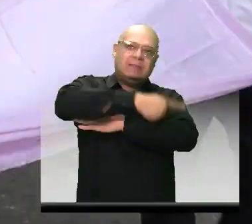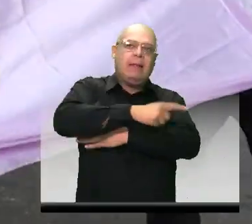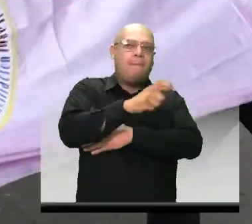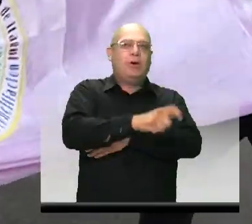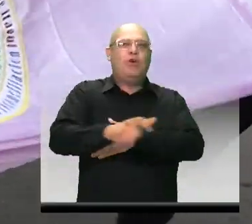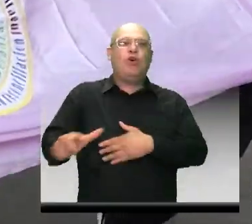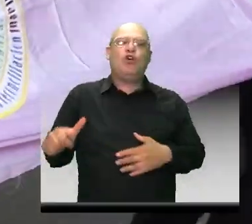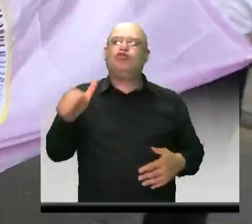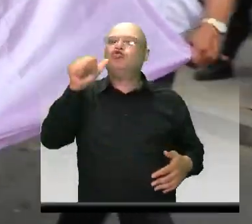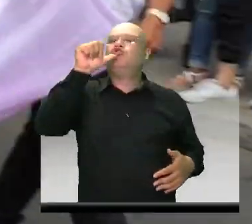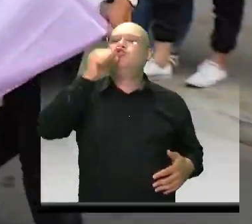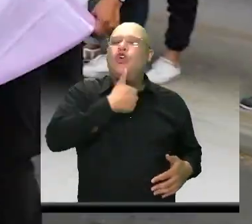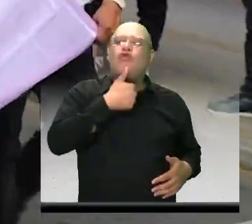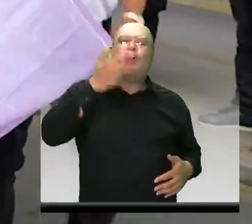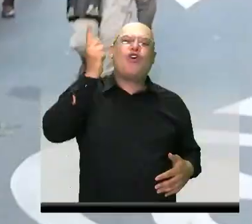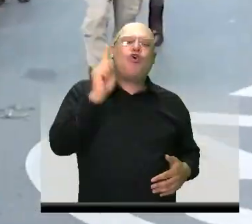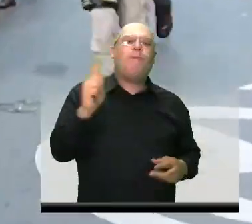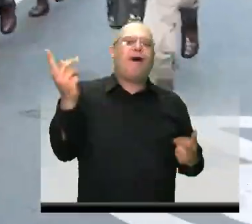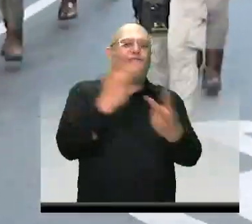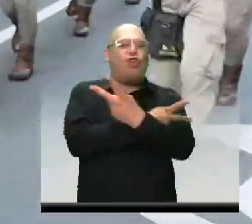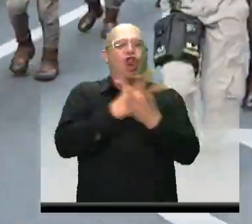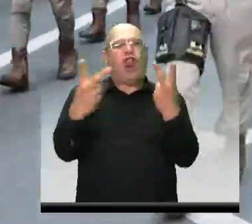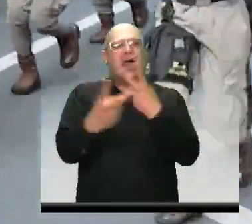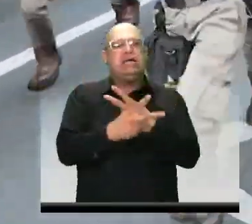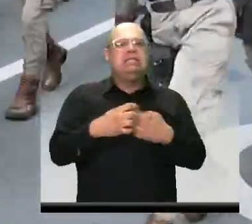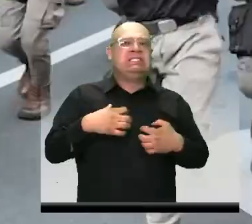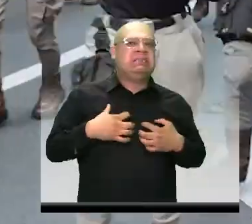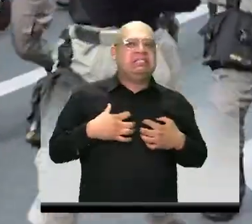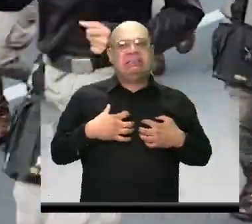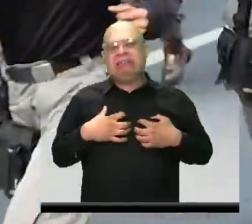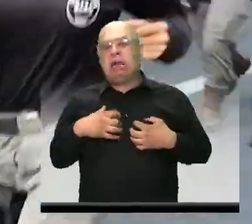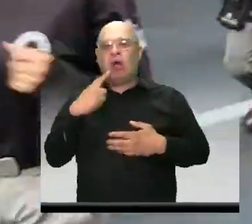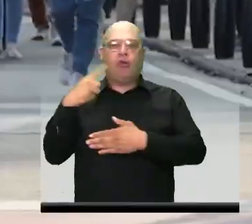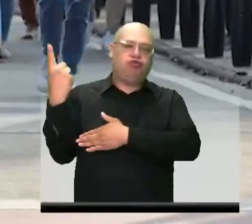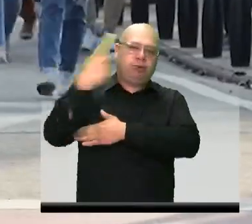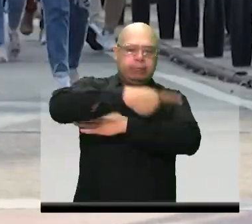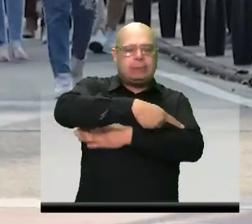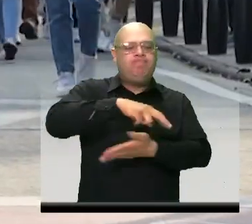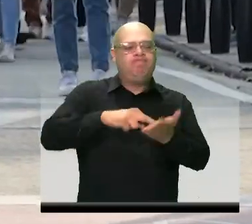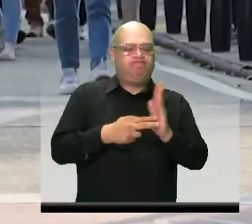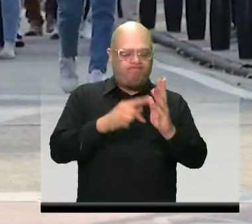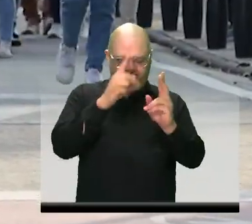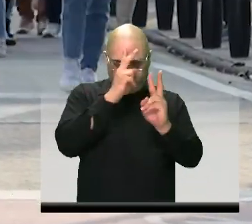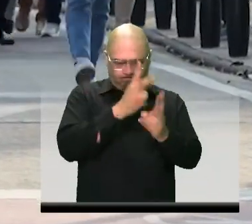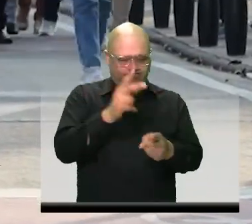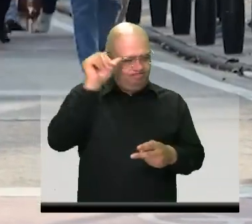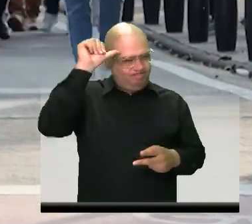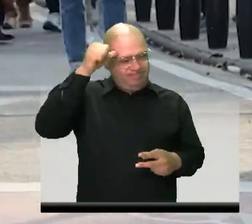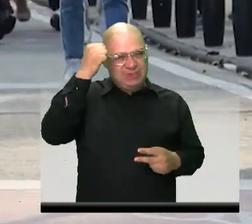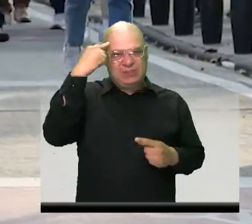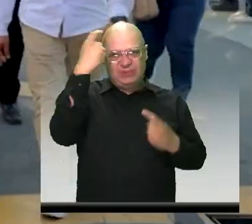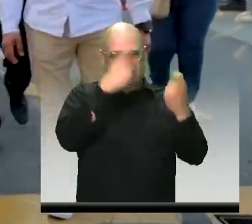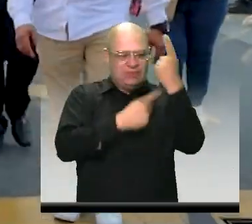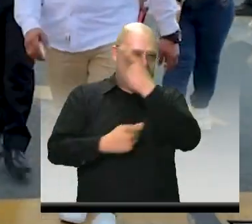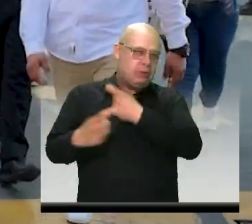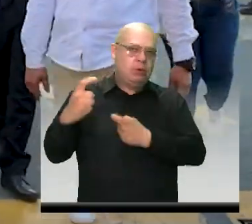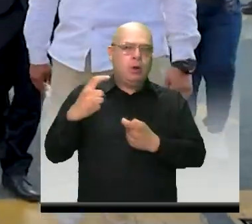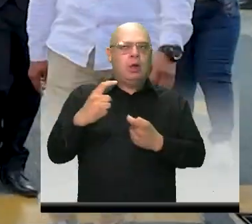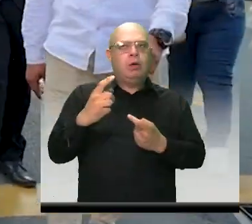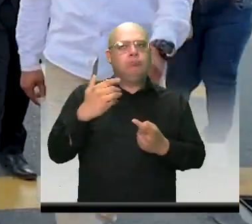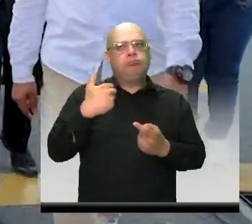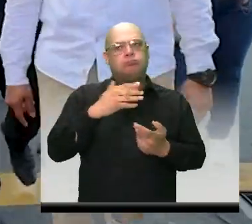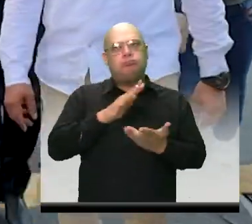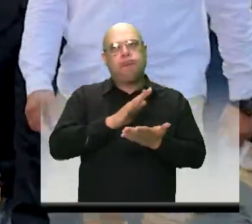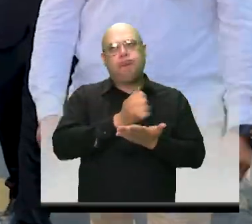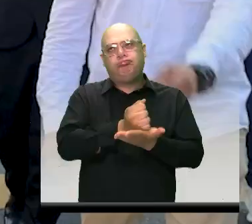las consecuencias de la violencia. Es un día para recordar, reflexionar y solidarizarnos con quienes han perdido a